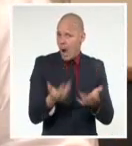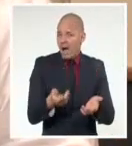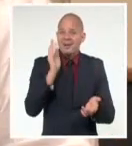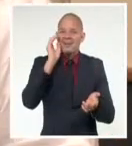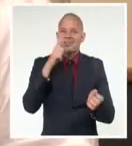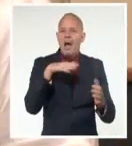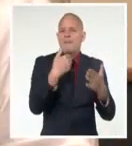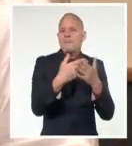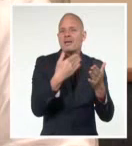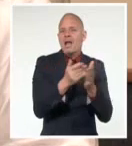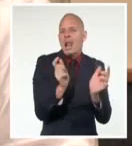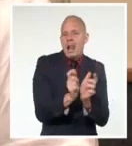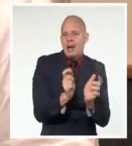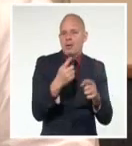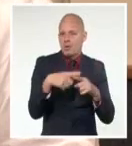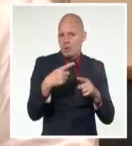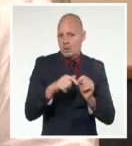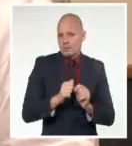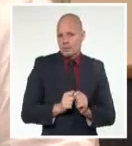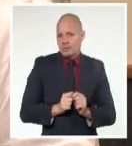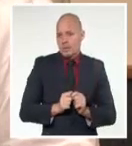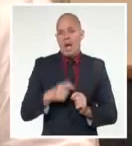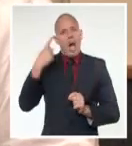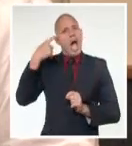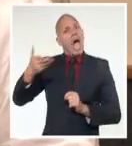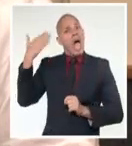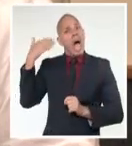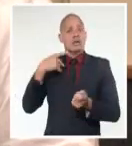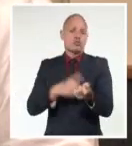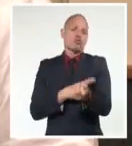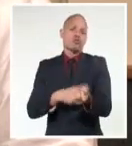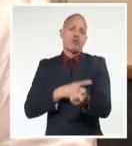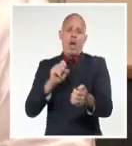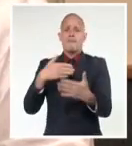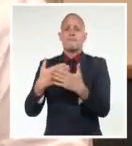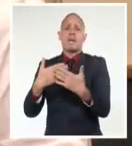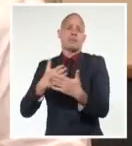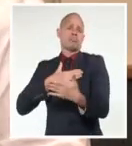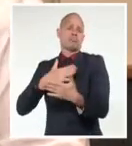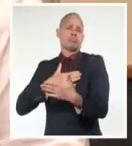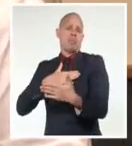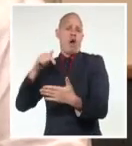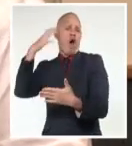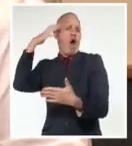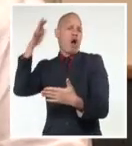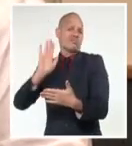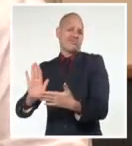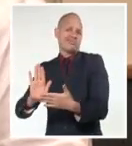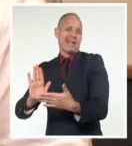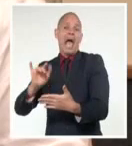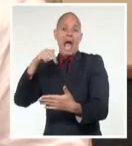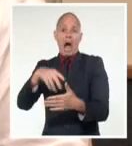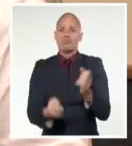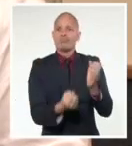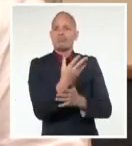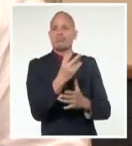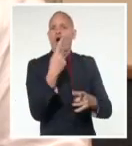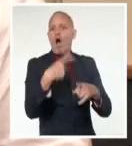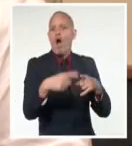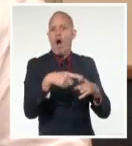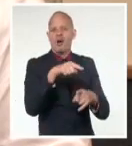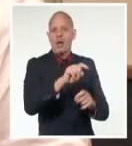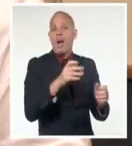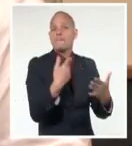general en el mundo son entidades donde hay un desarrollo de la innovación y son realmente, se